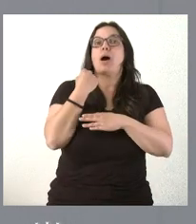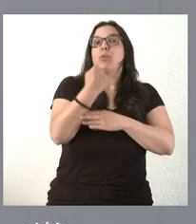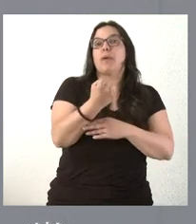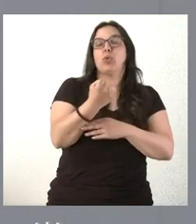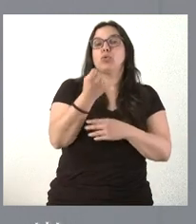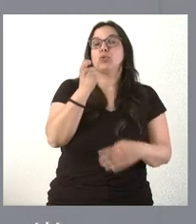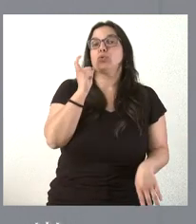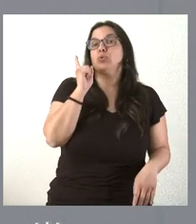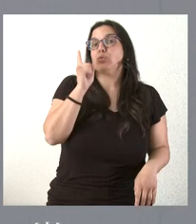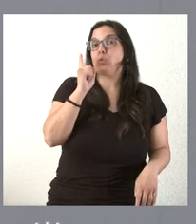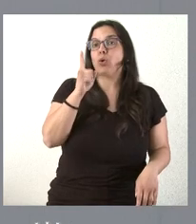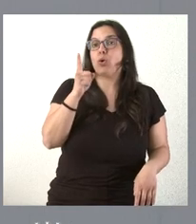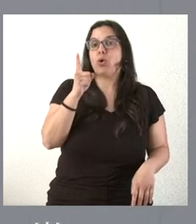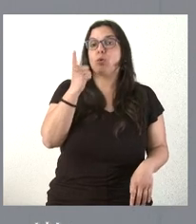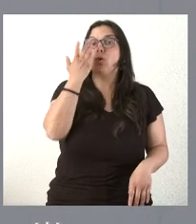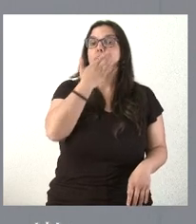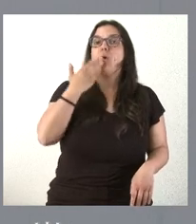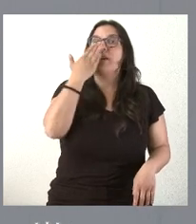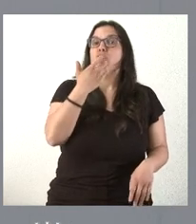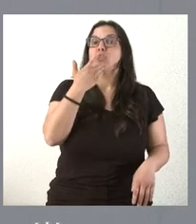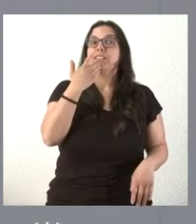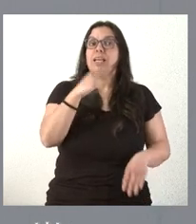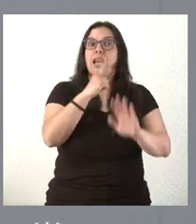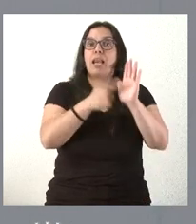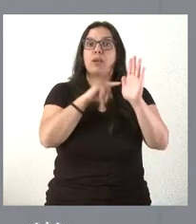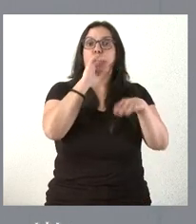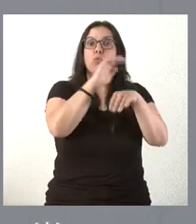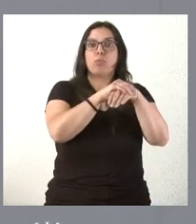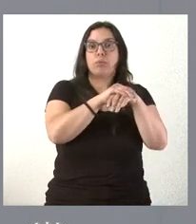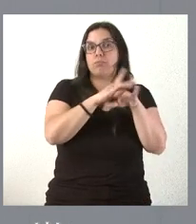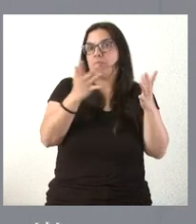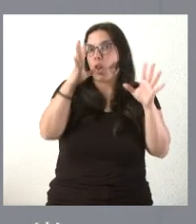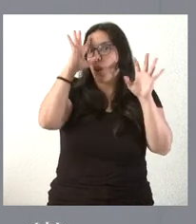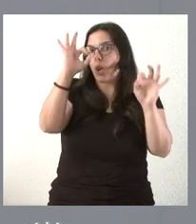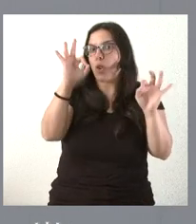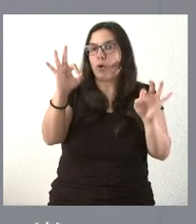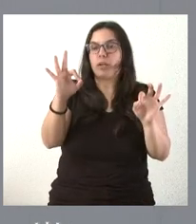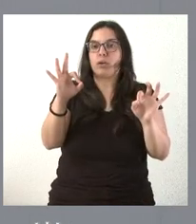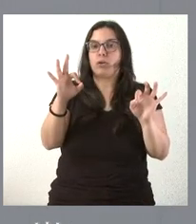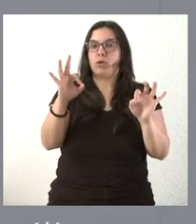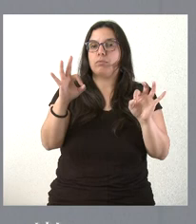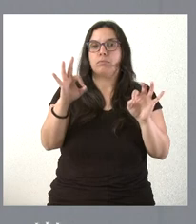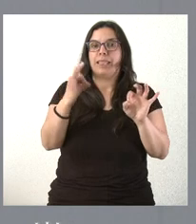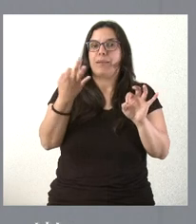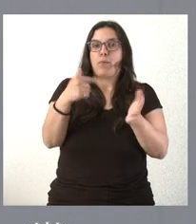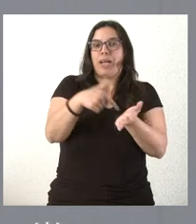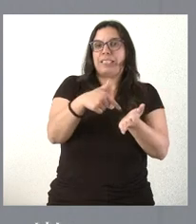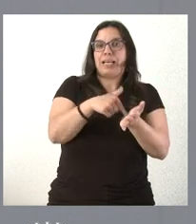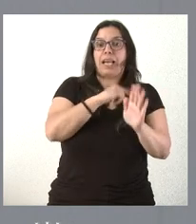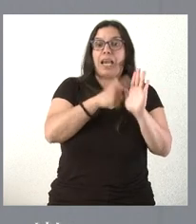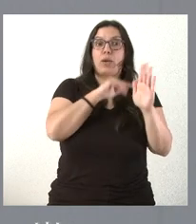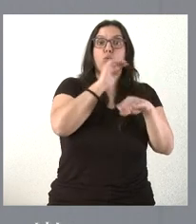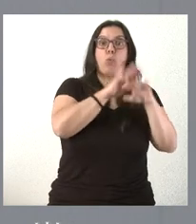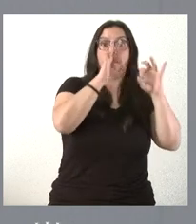colegios que cumplen la ley y, lógicamente, nosotros seguiremos exigiendo la garantía del cumplimiento de la ley y la no